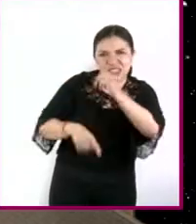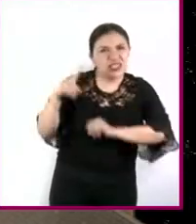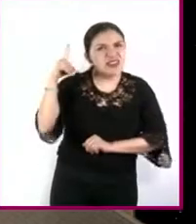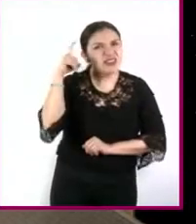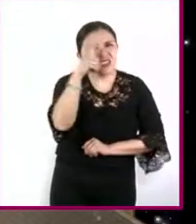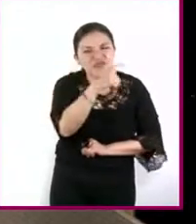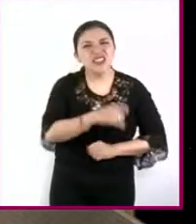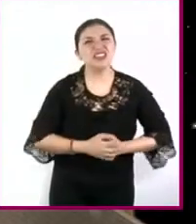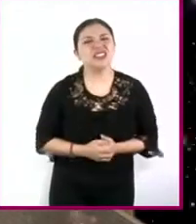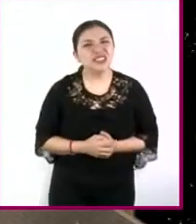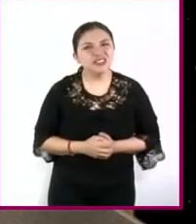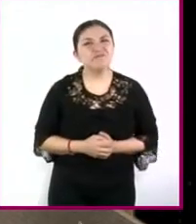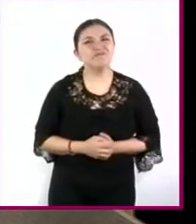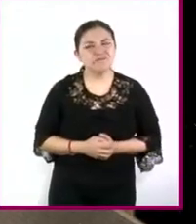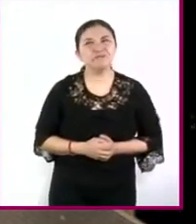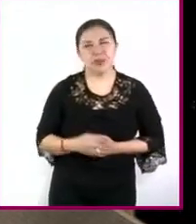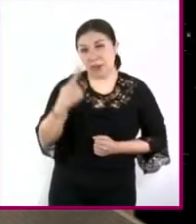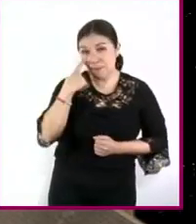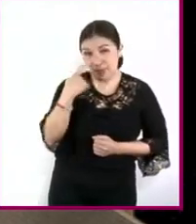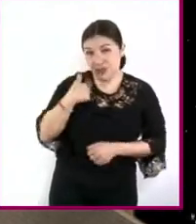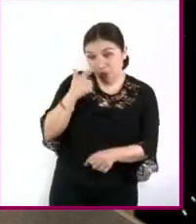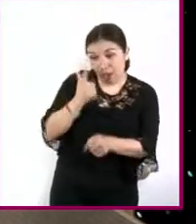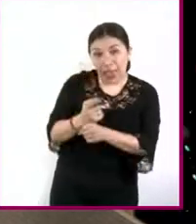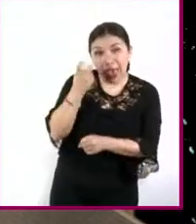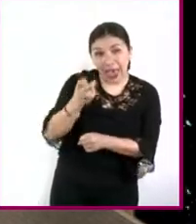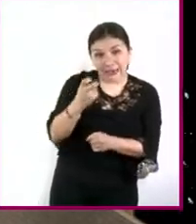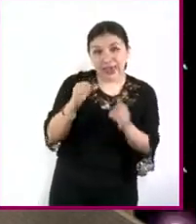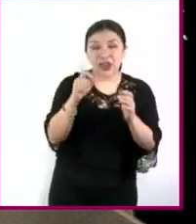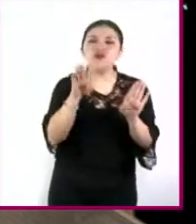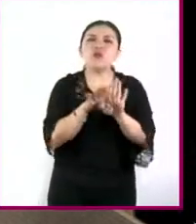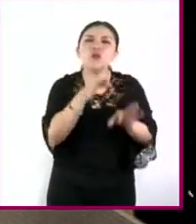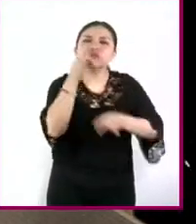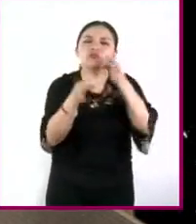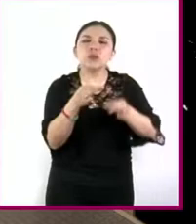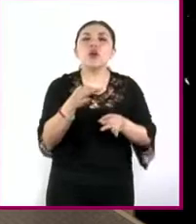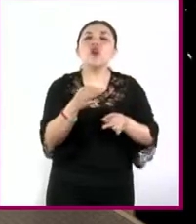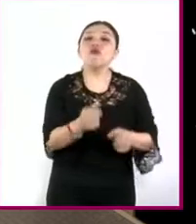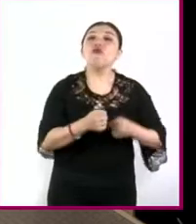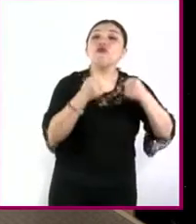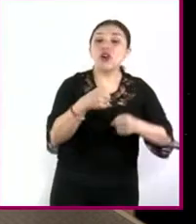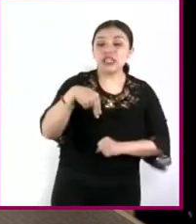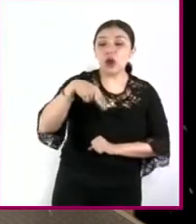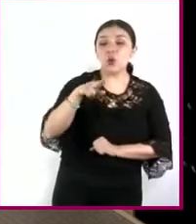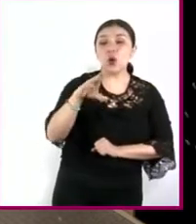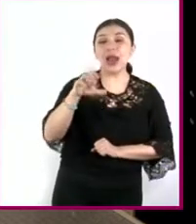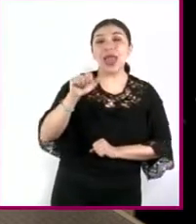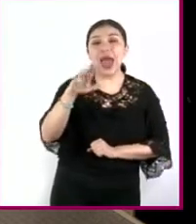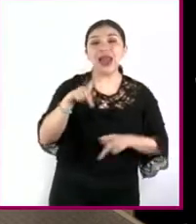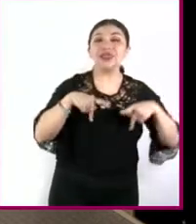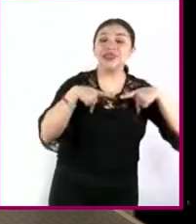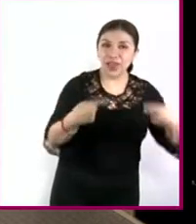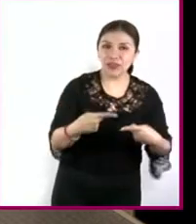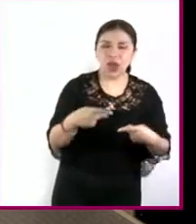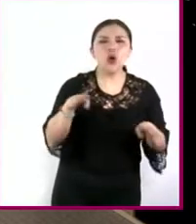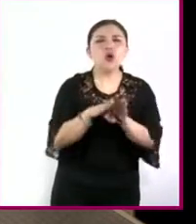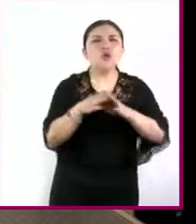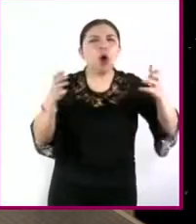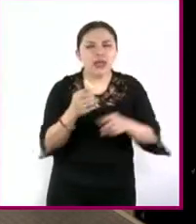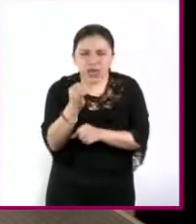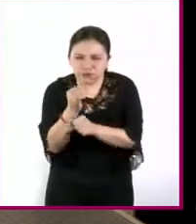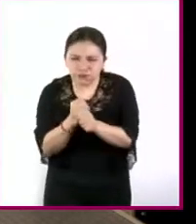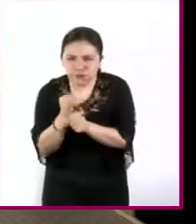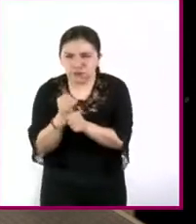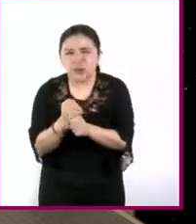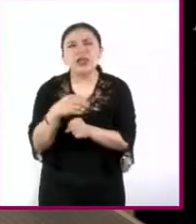mira encontré este artículo sobre la fuerza nuclear débil y la técnica de investigación forense llamada